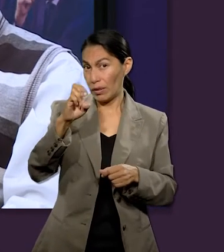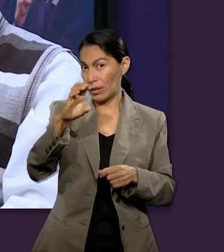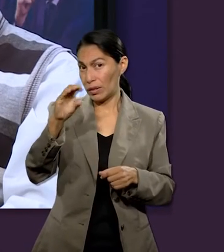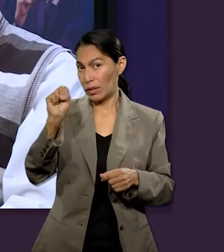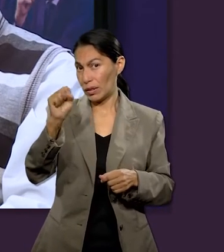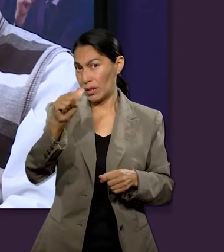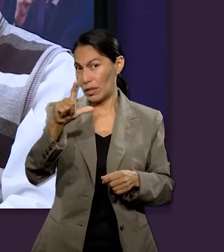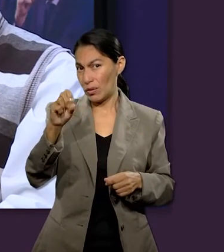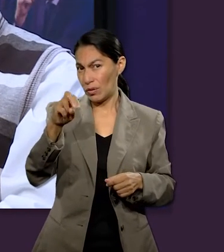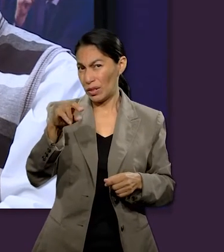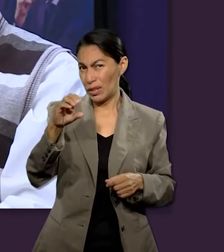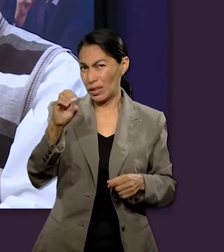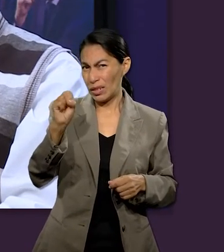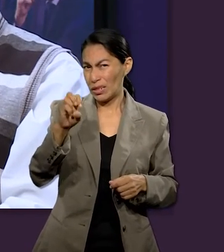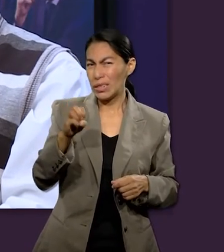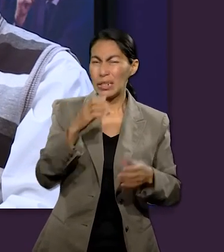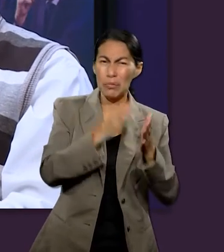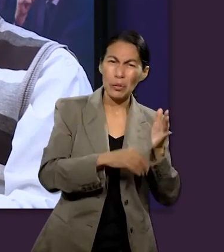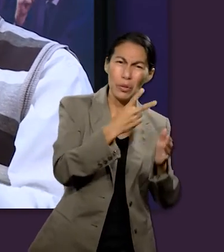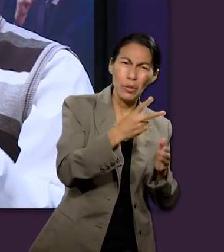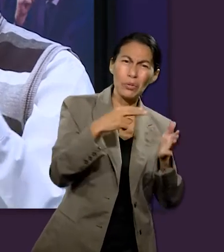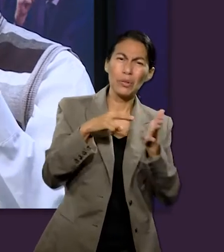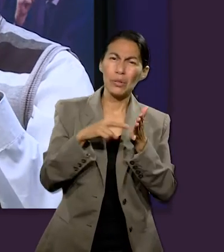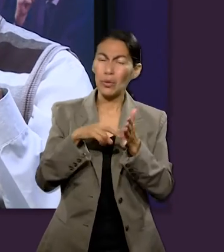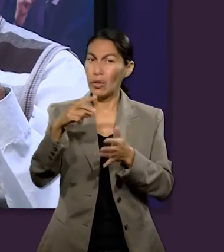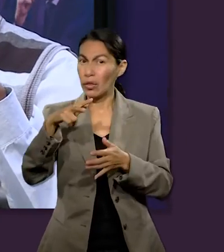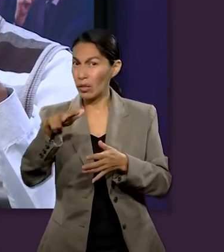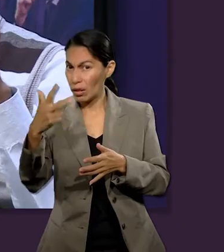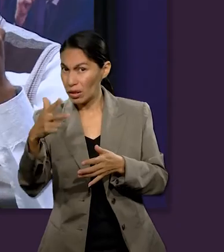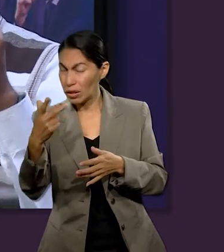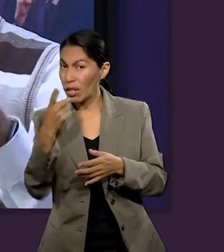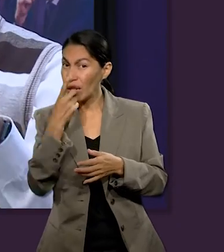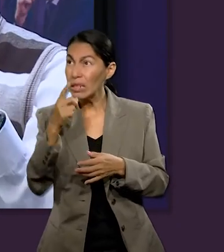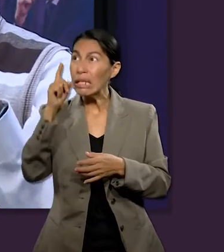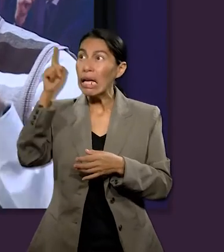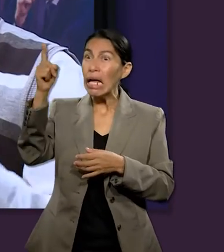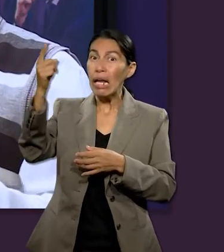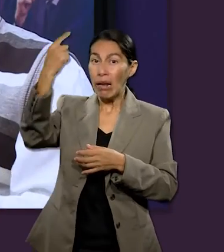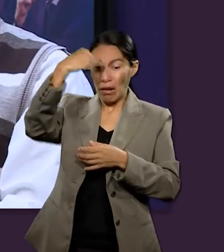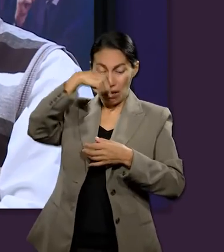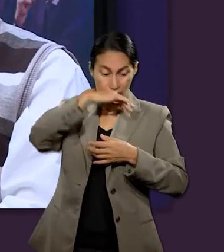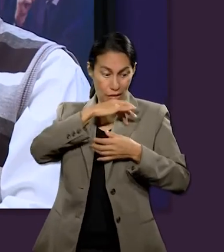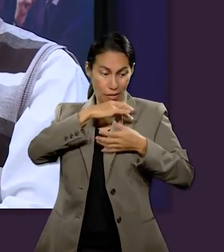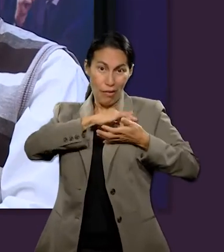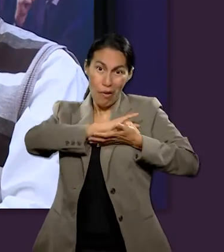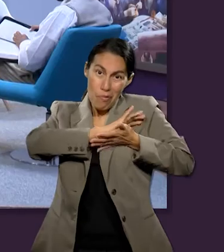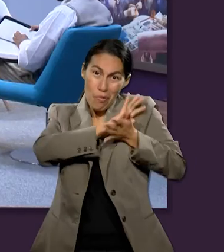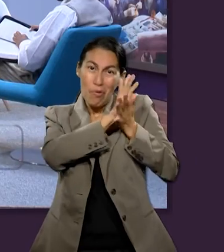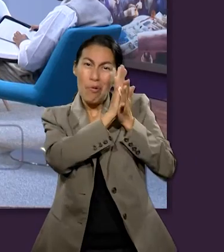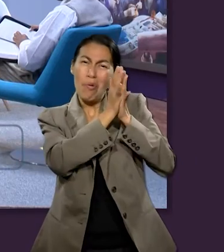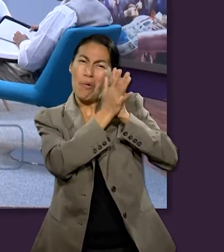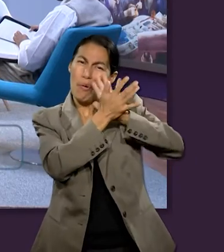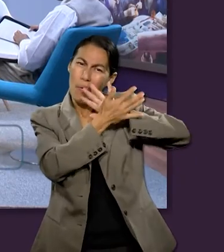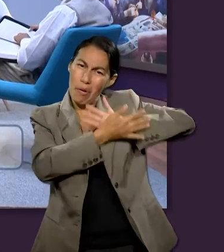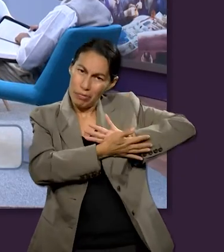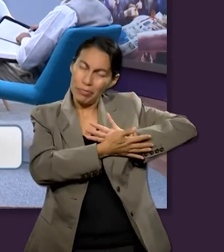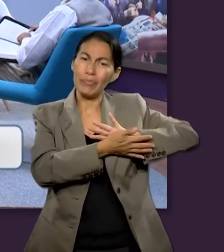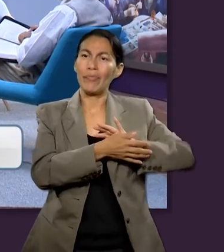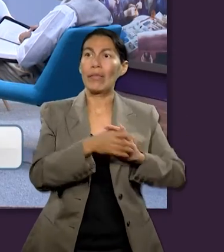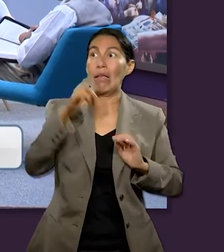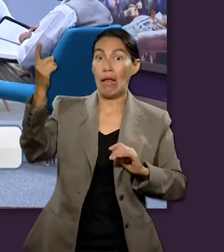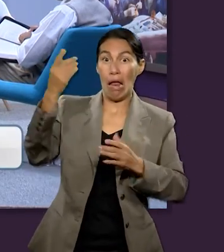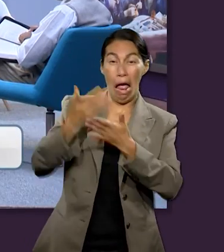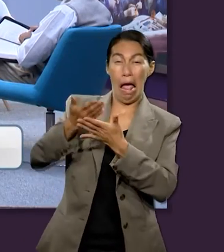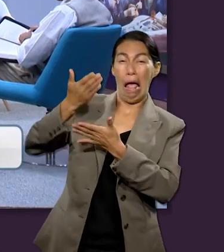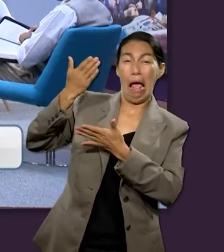capítulo 2, versículo 13, quién es el que logra este cambio en nuestro corazón. Él dice, ya han